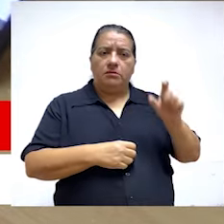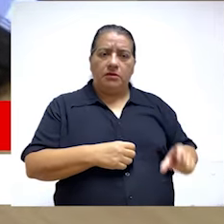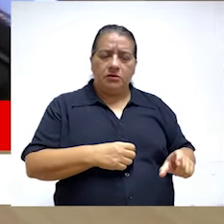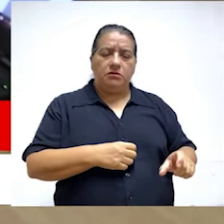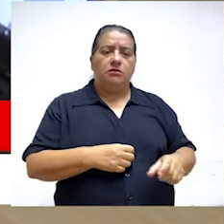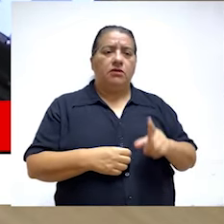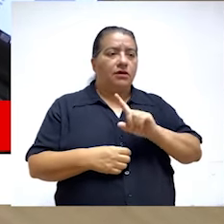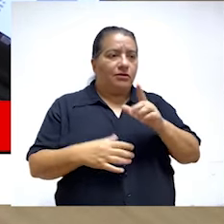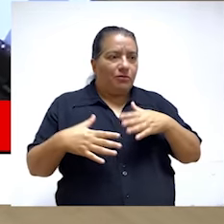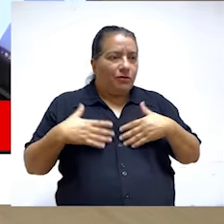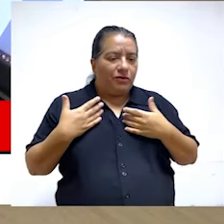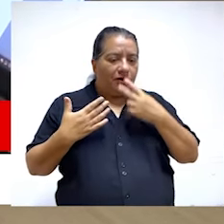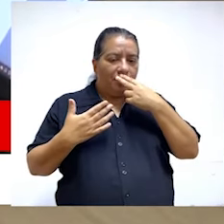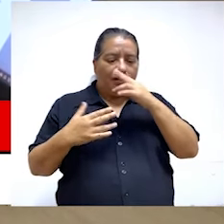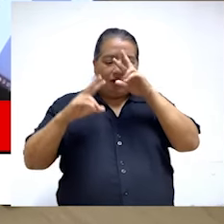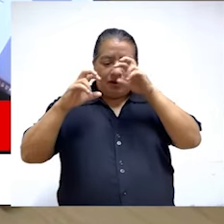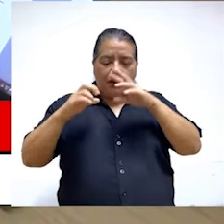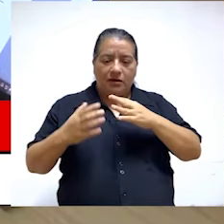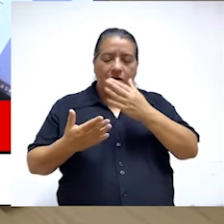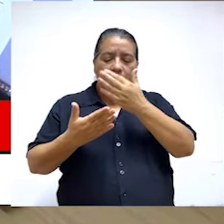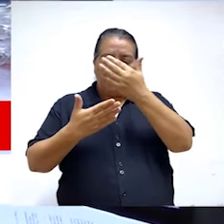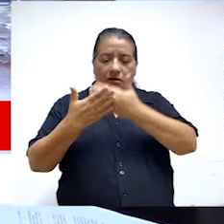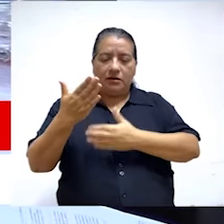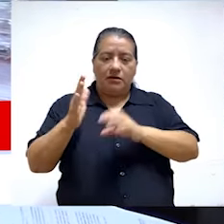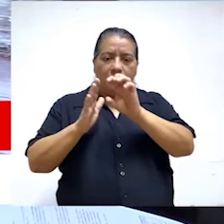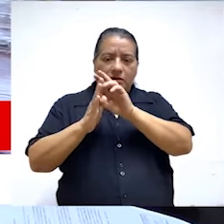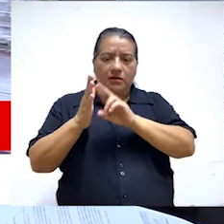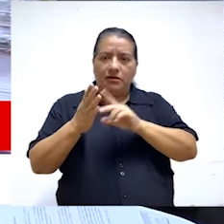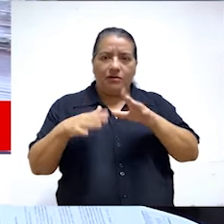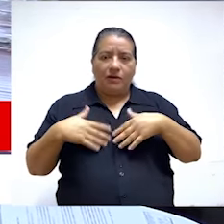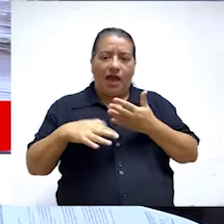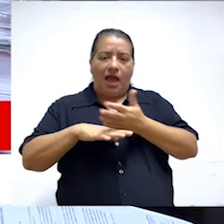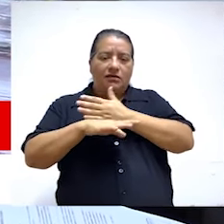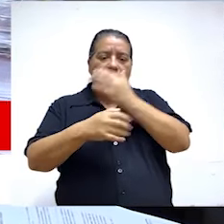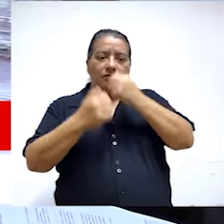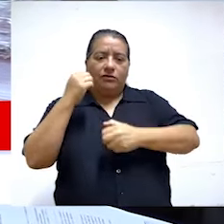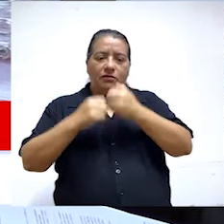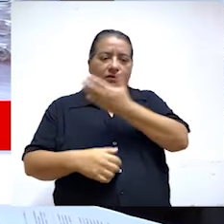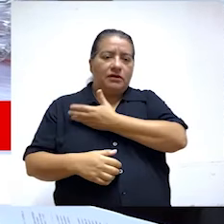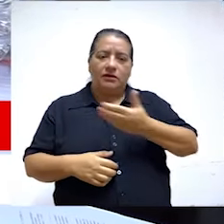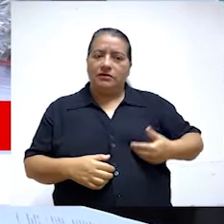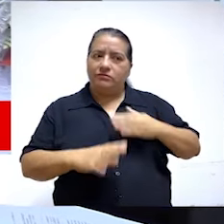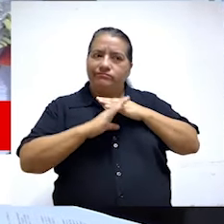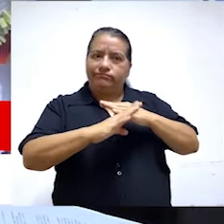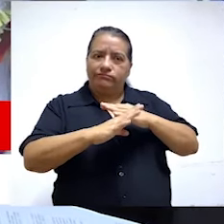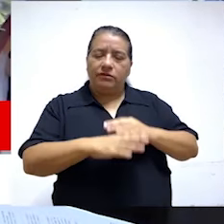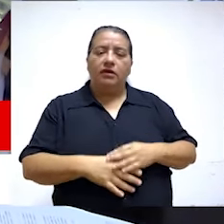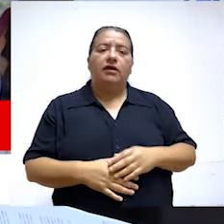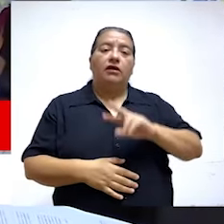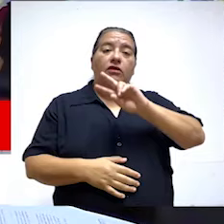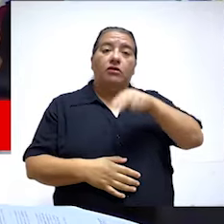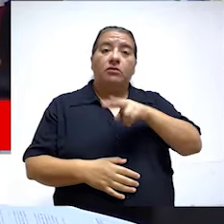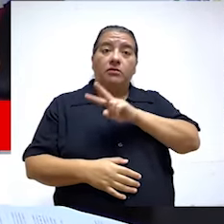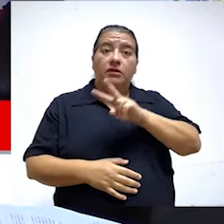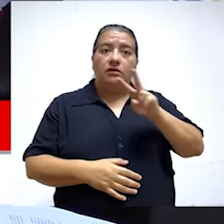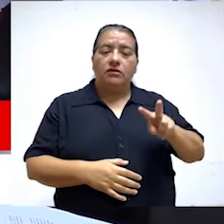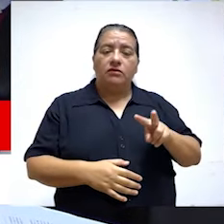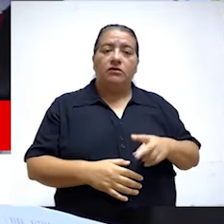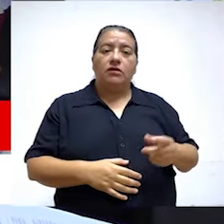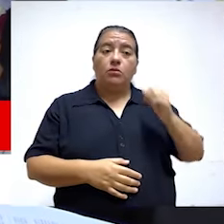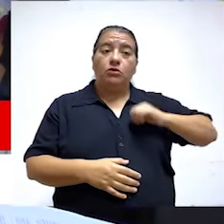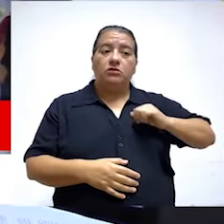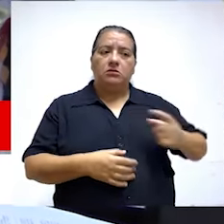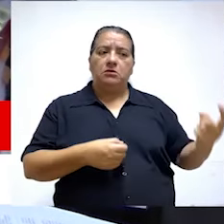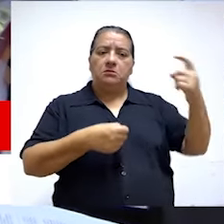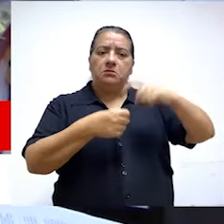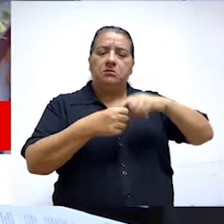se encontraba impedido de contratar con el Estado. De acuerdo a nuestro informe de control específico, el municipio contrató en el